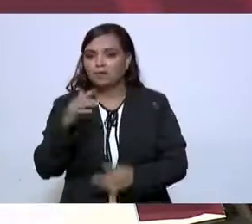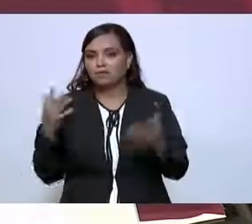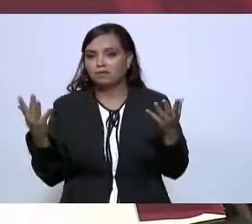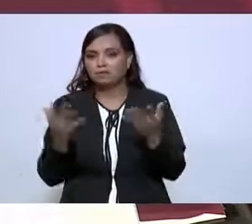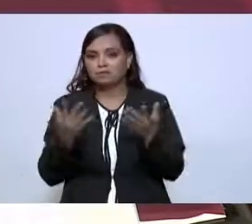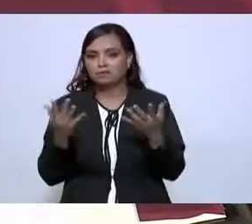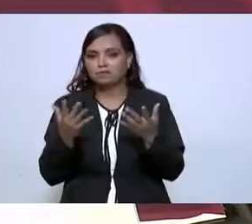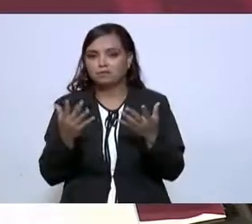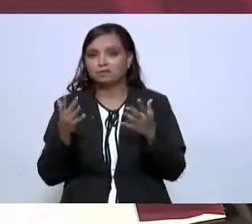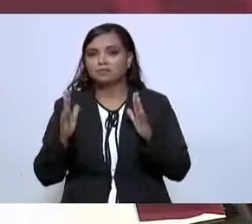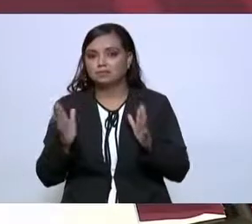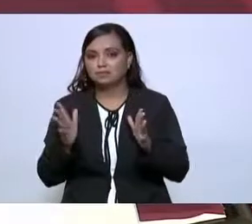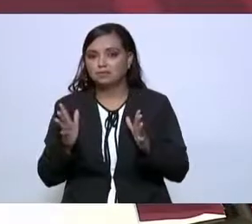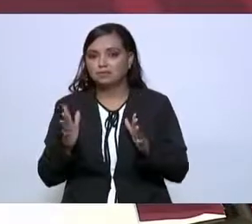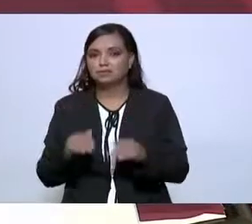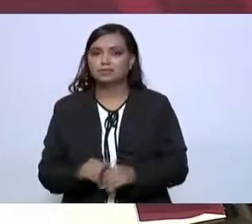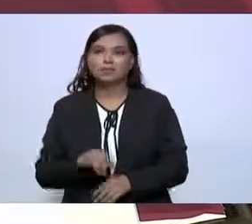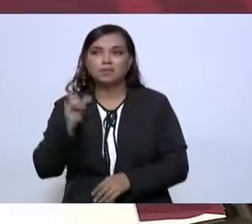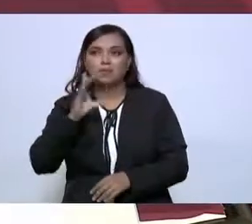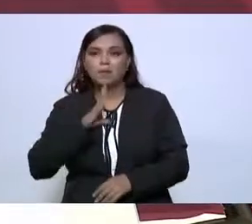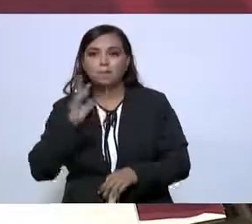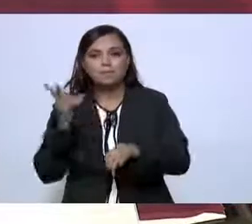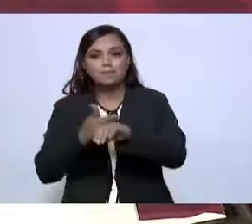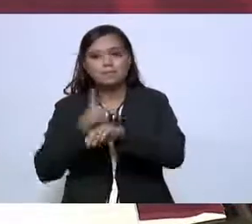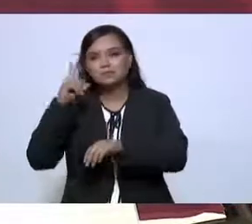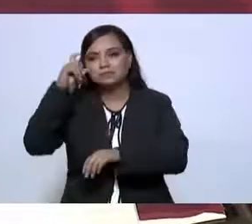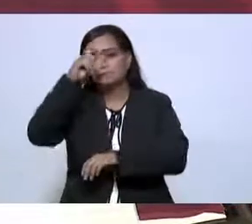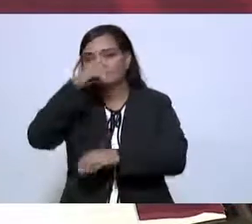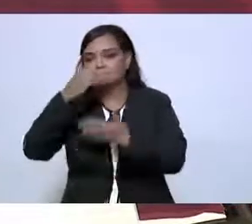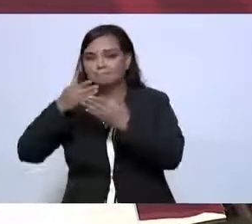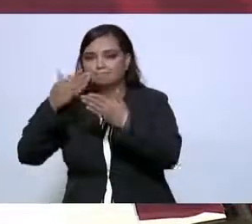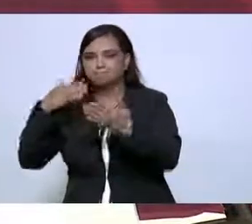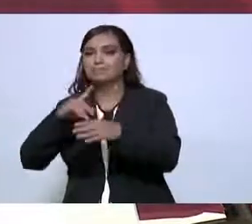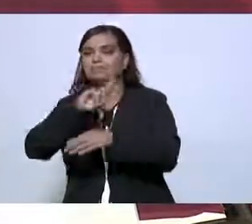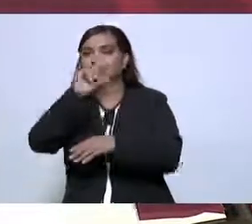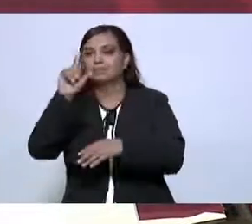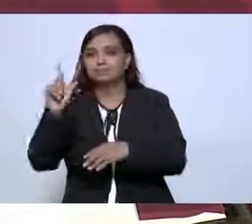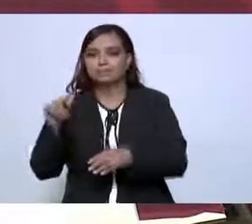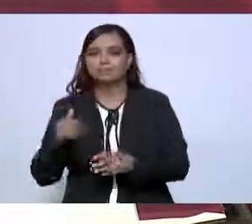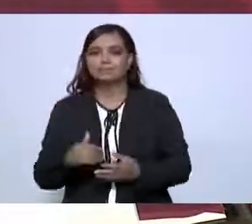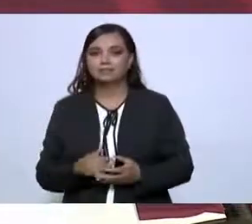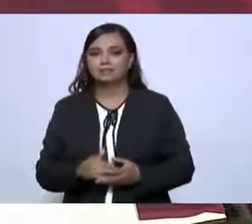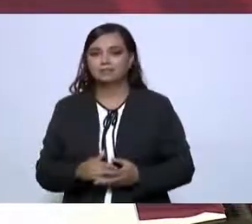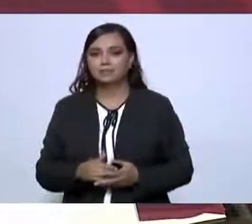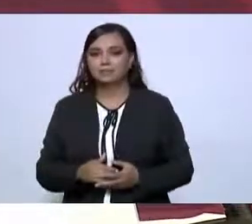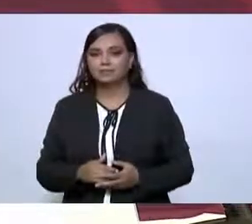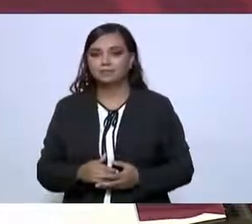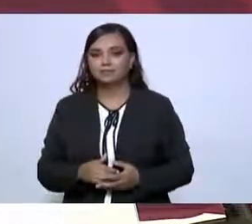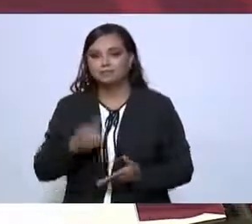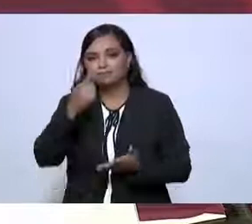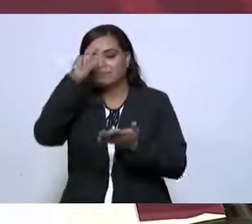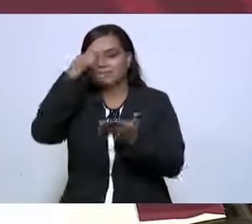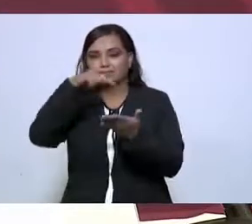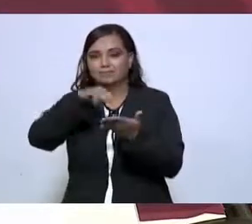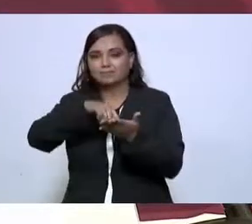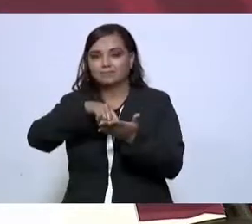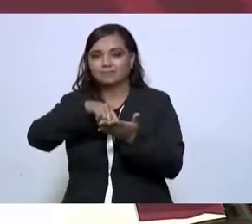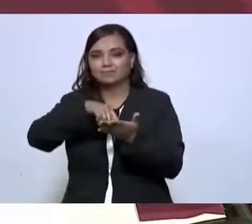hecho en circunstancias difíciles y pues yo creo que